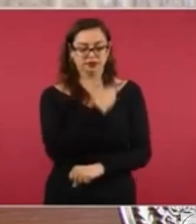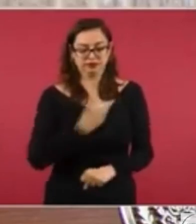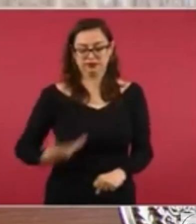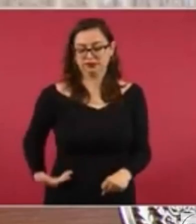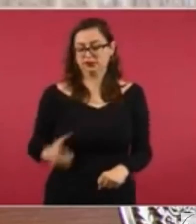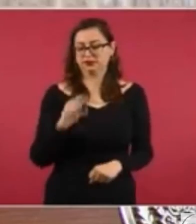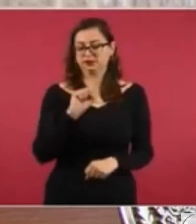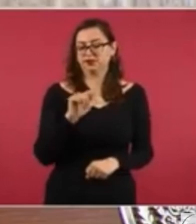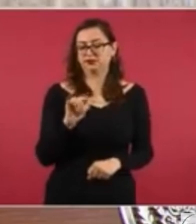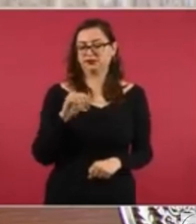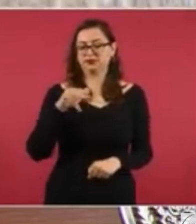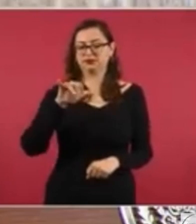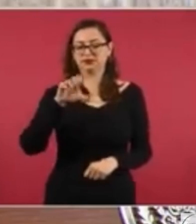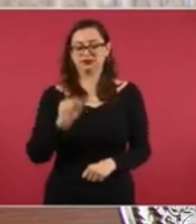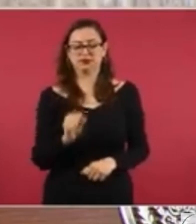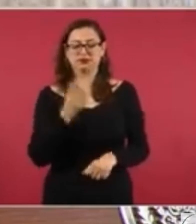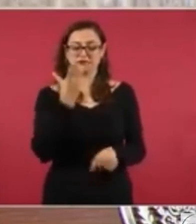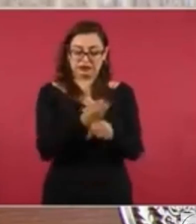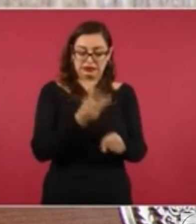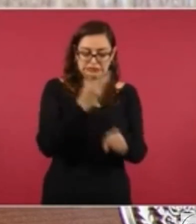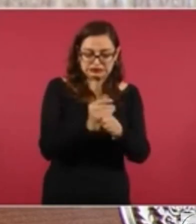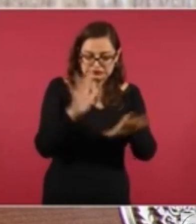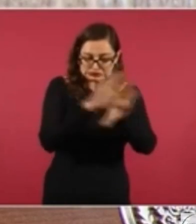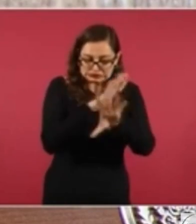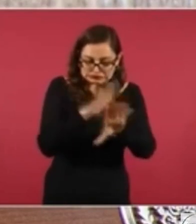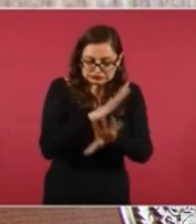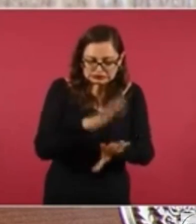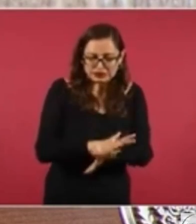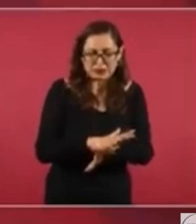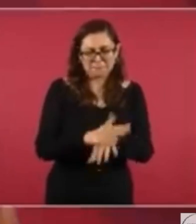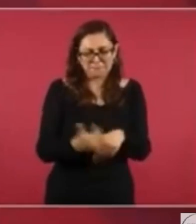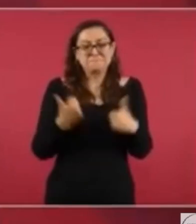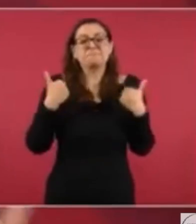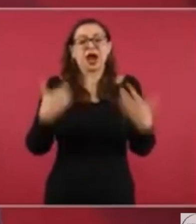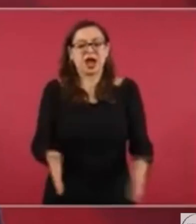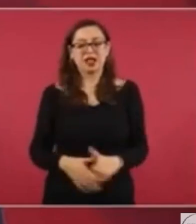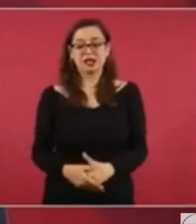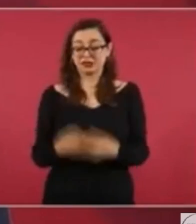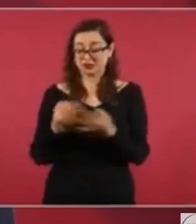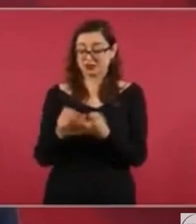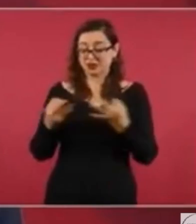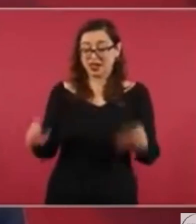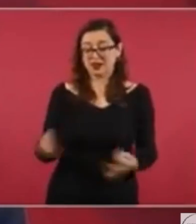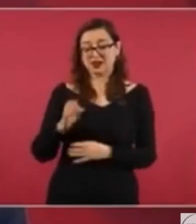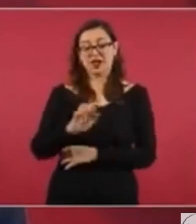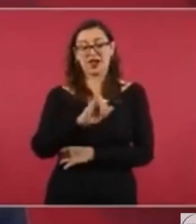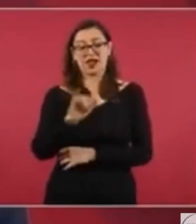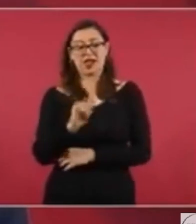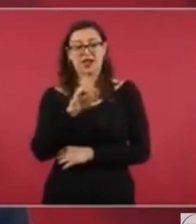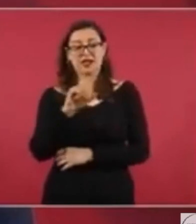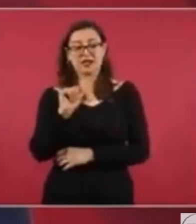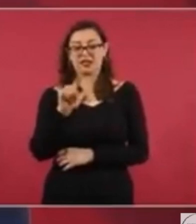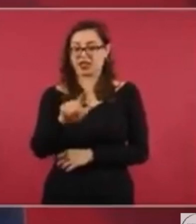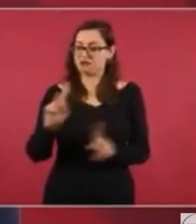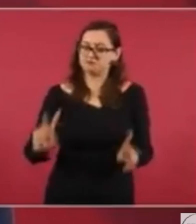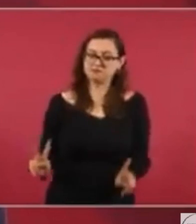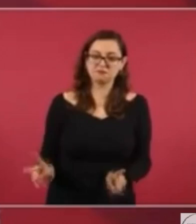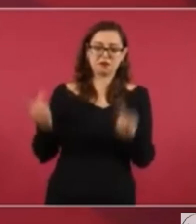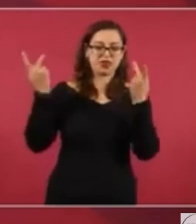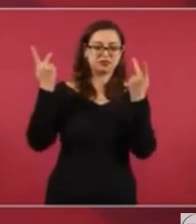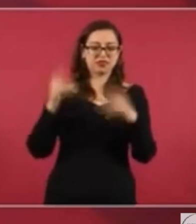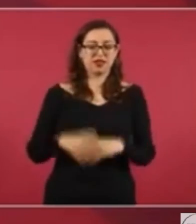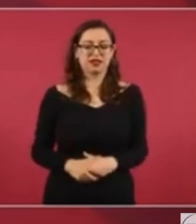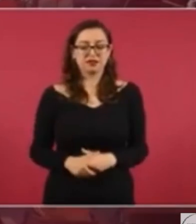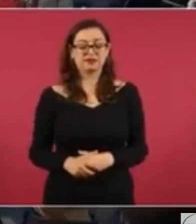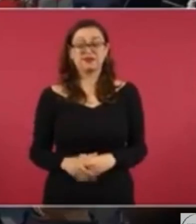Para poner al mercado las tierras ejidales, porque antes de esa